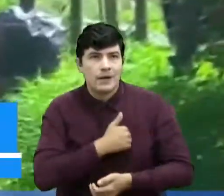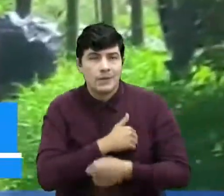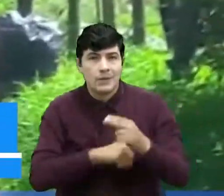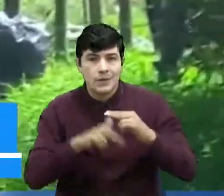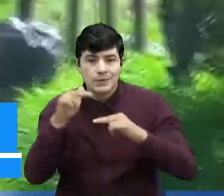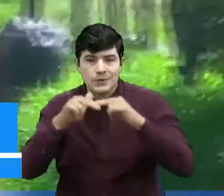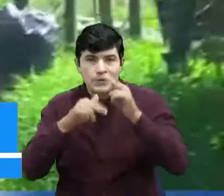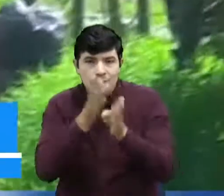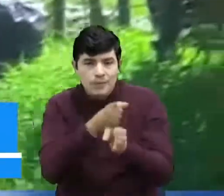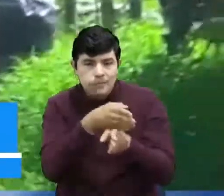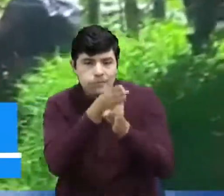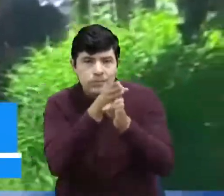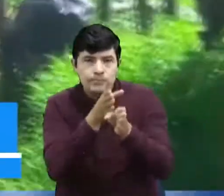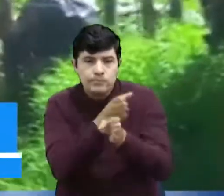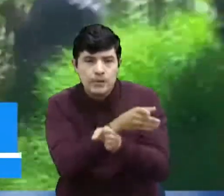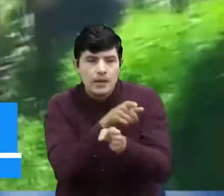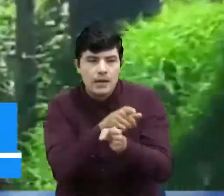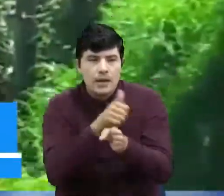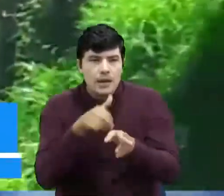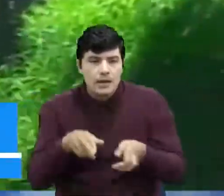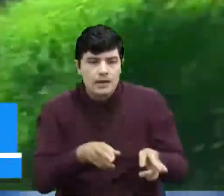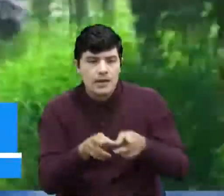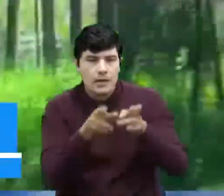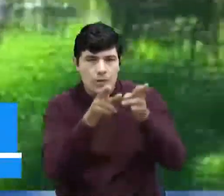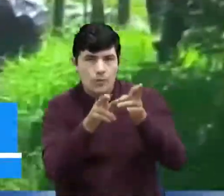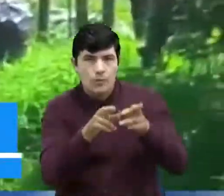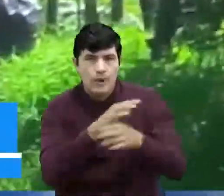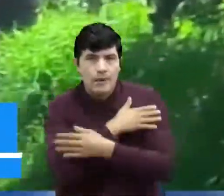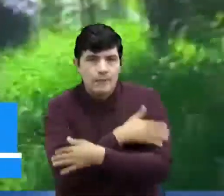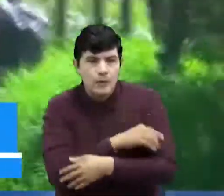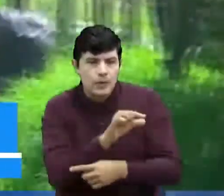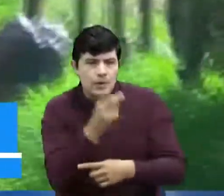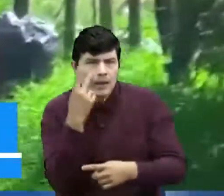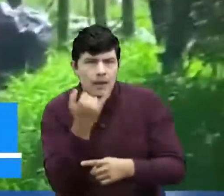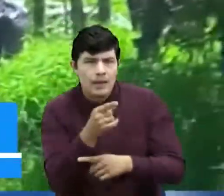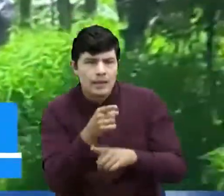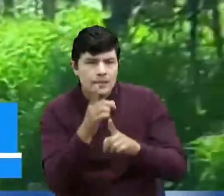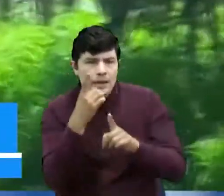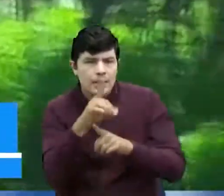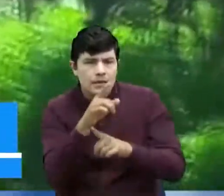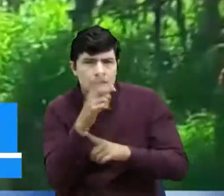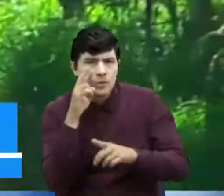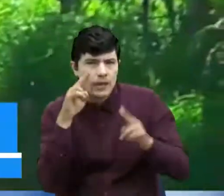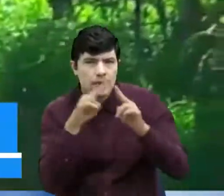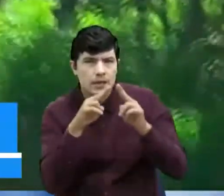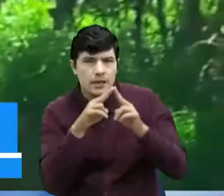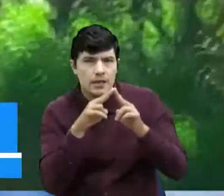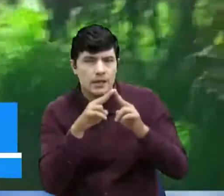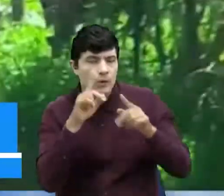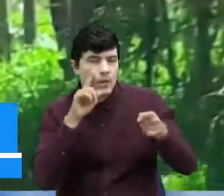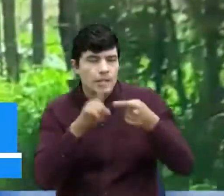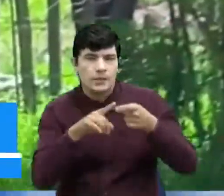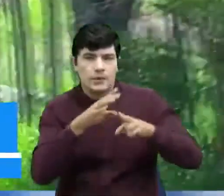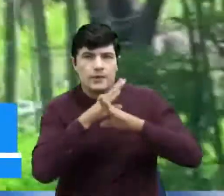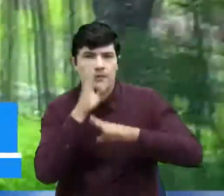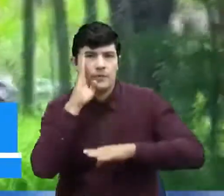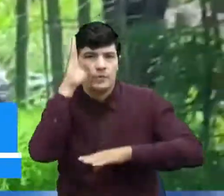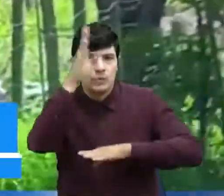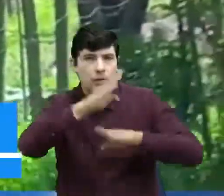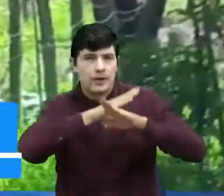riberas del río Pamplonita en la margen derecha, con el objetivo de evitar pérdidas de bancas